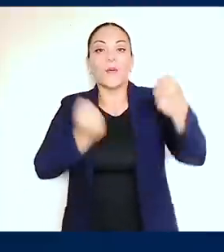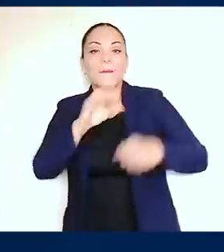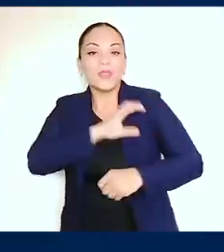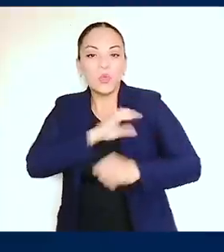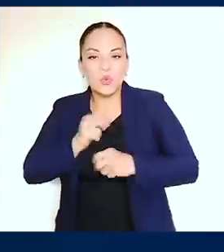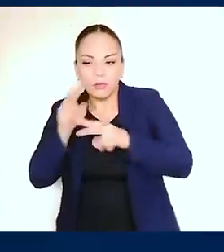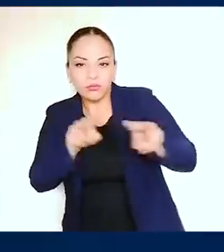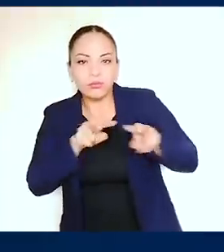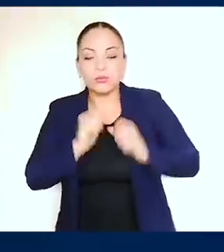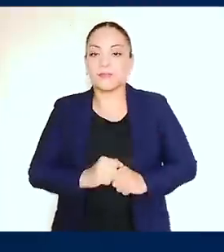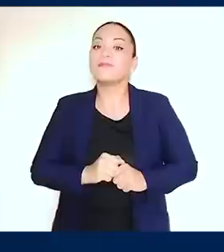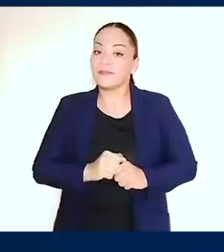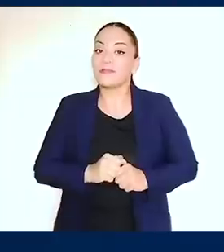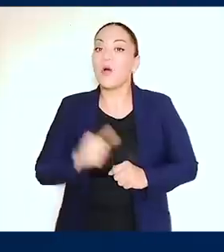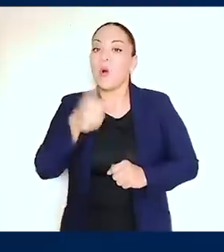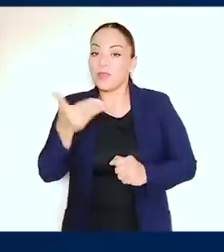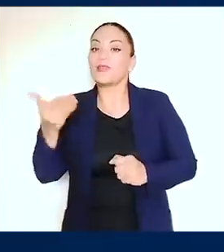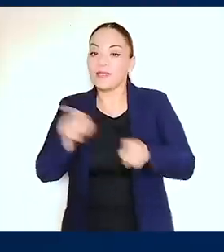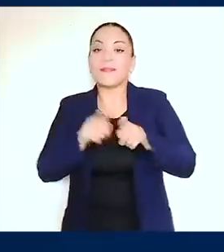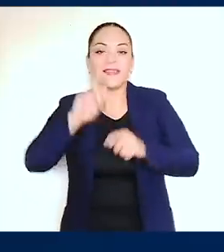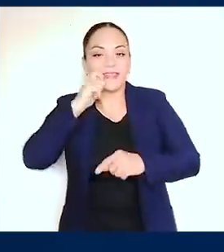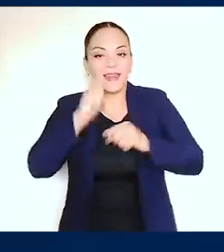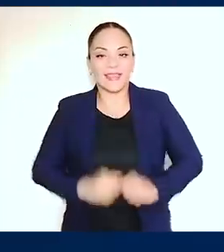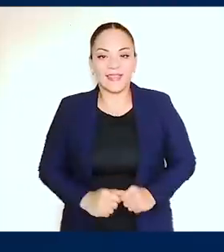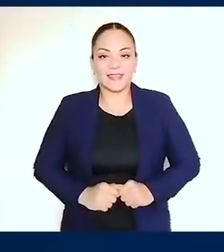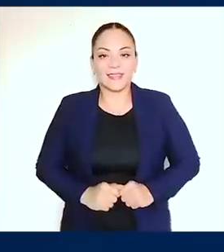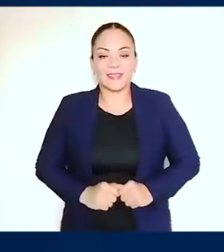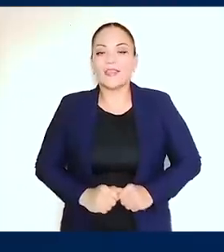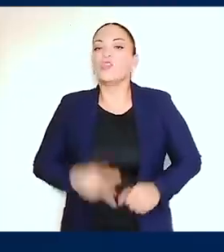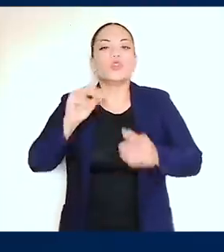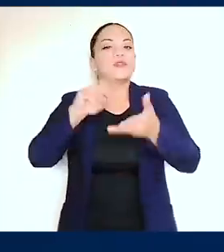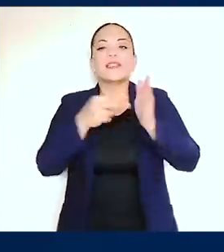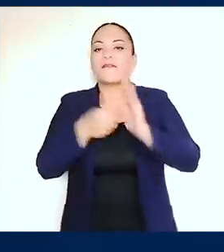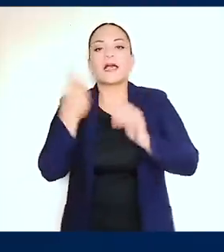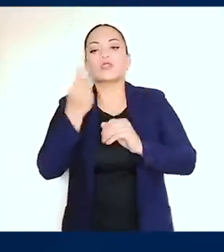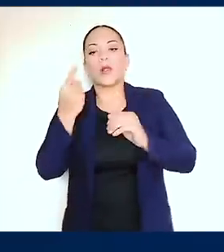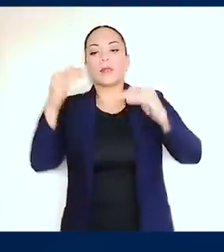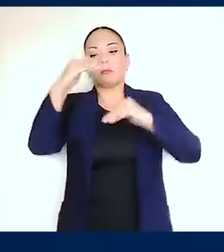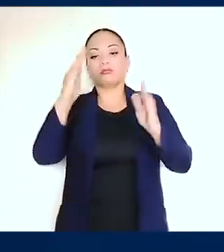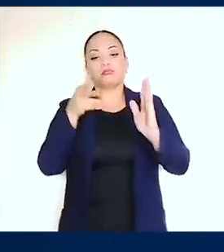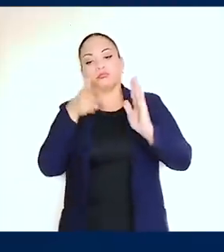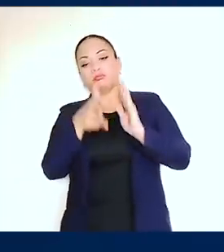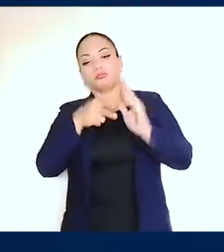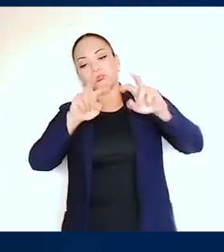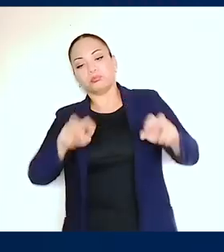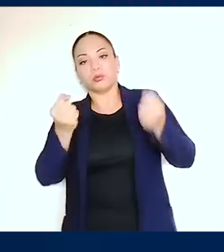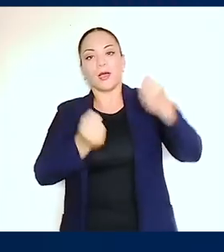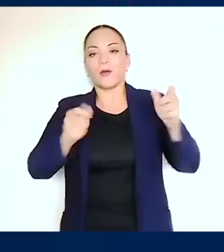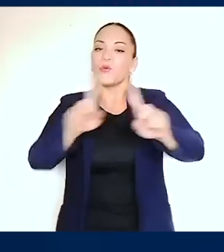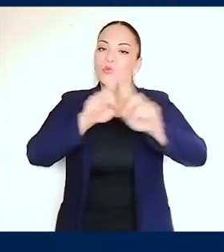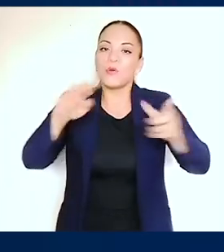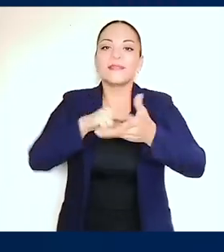que son secretas. No se trata de escáneres. Se trata de